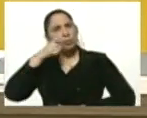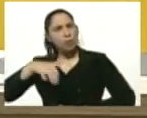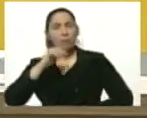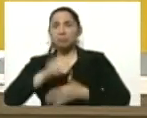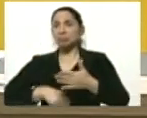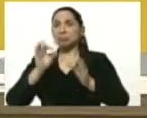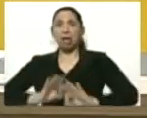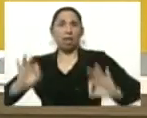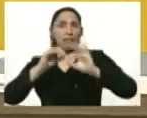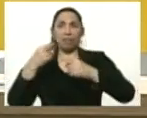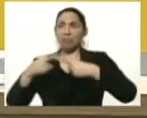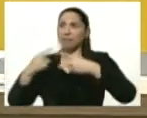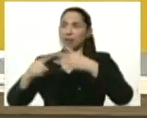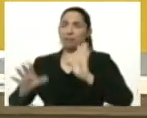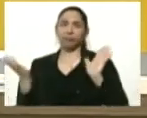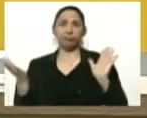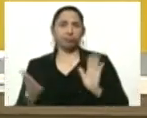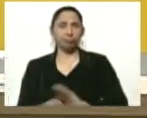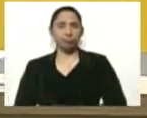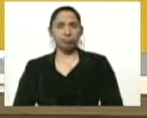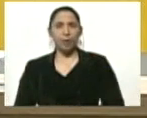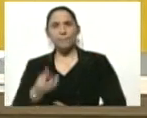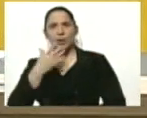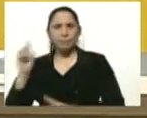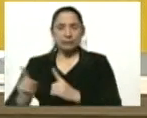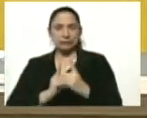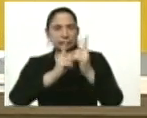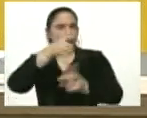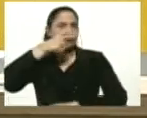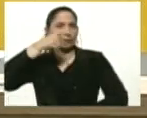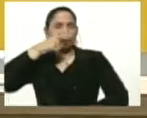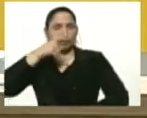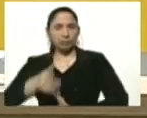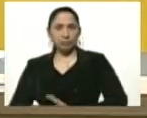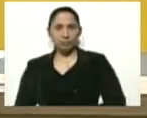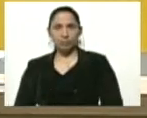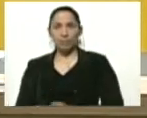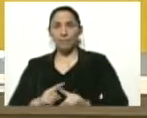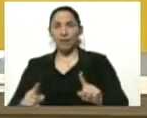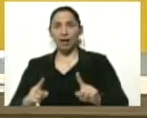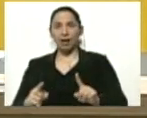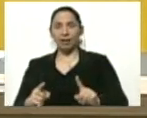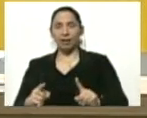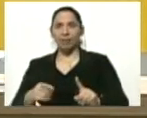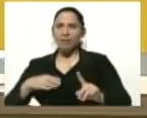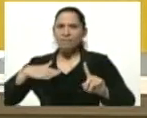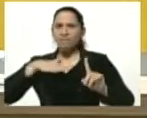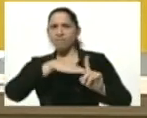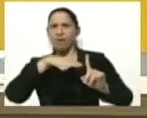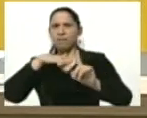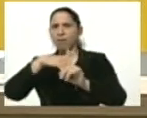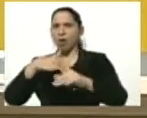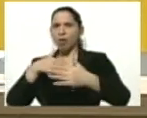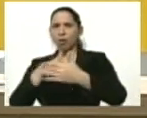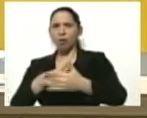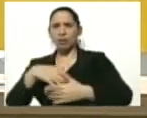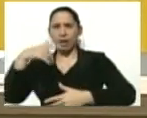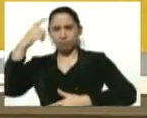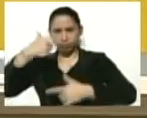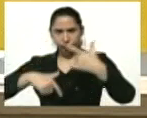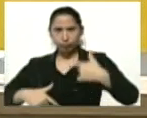ningún tipo de distinción, esa persecución para atentar contra la integridad de nuestro pueblo.